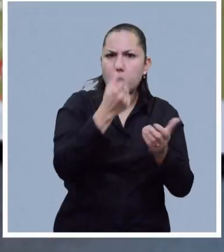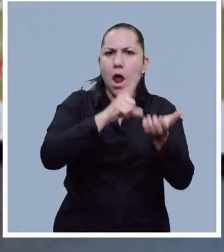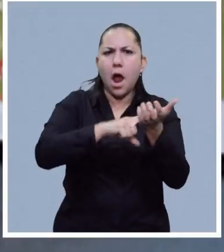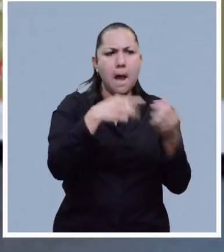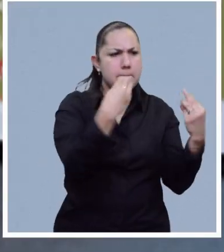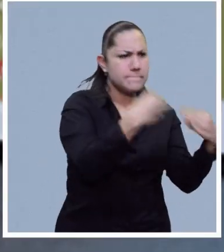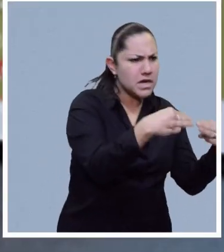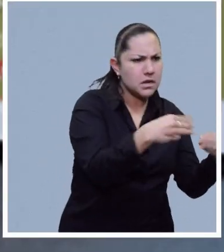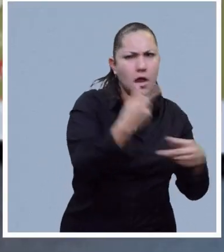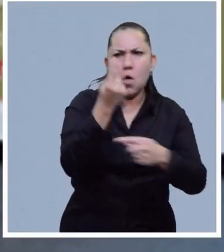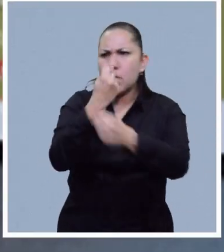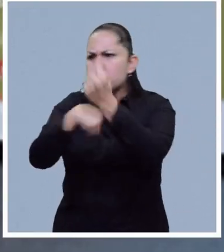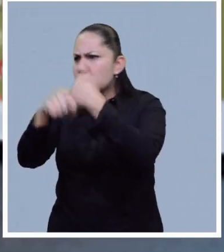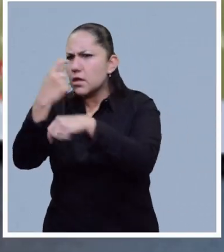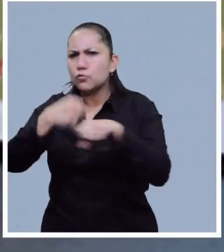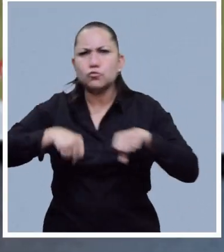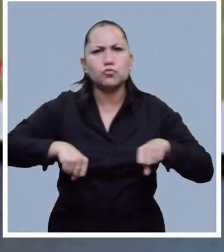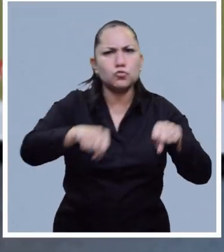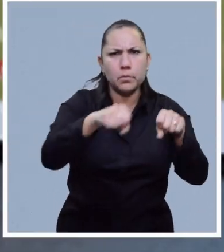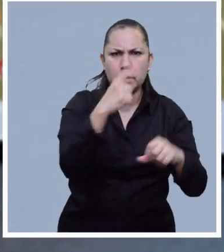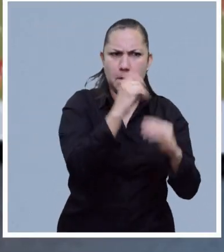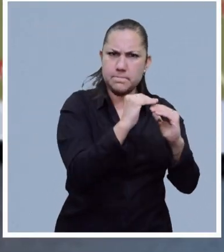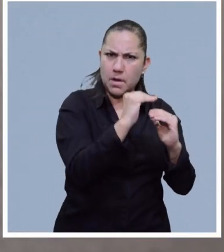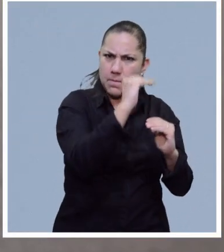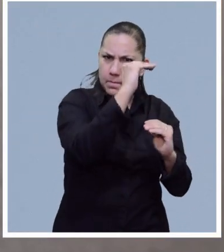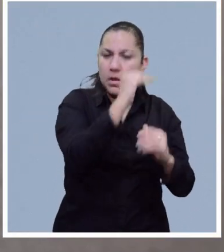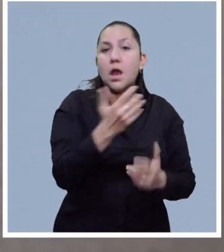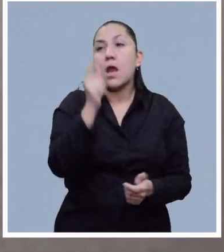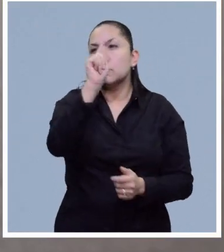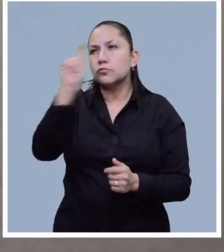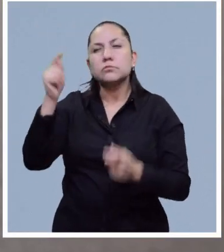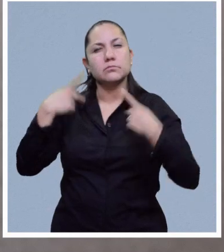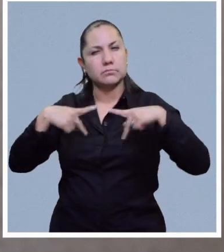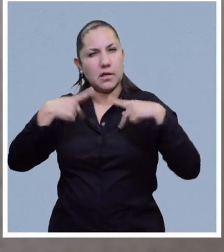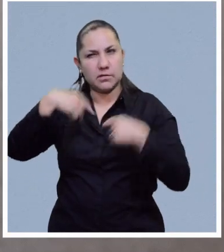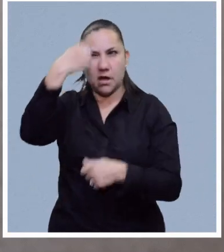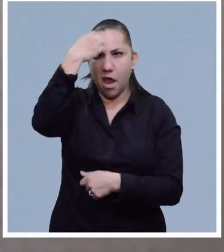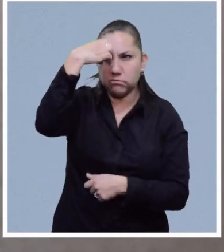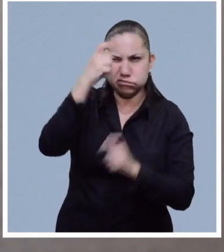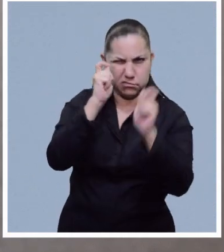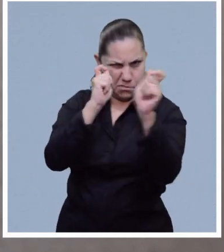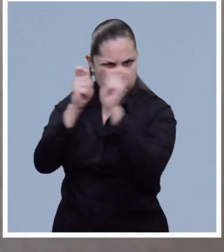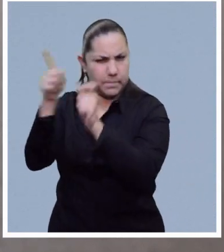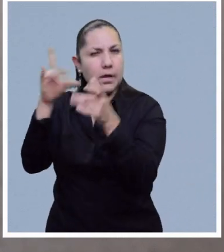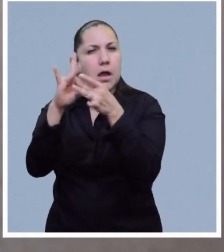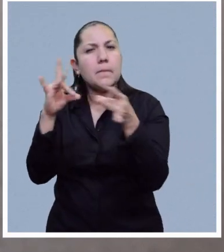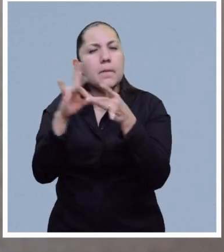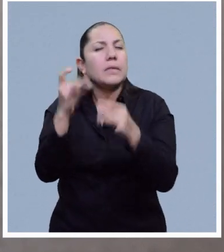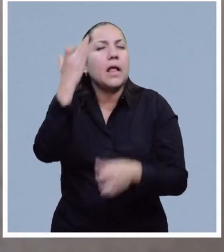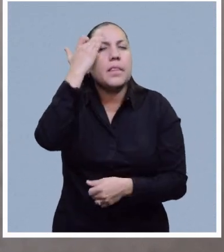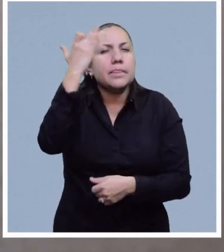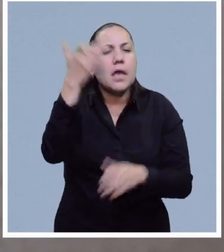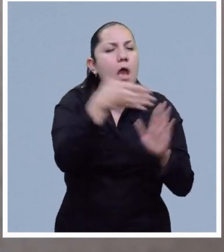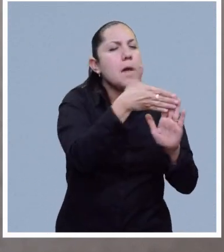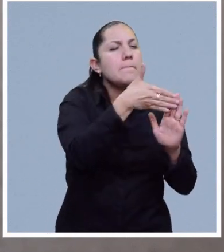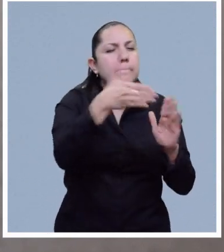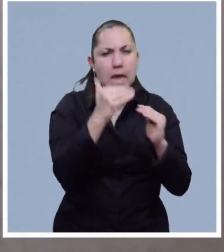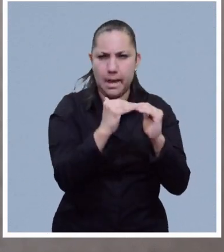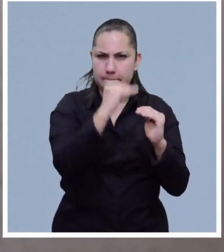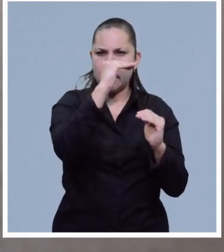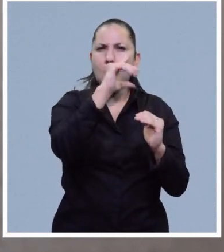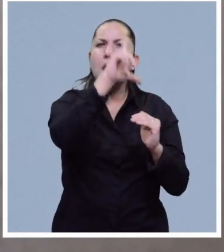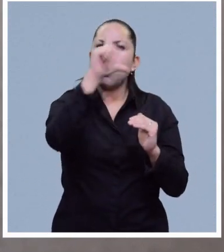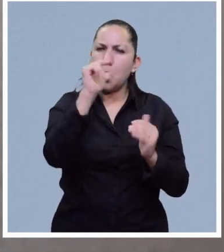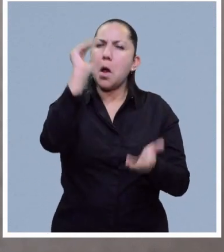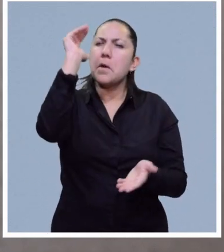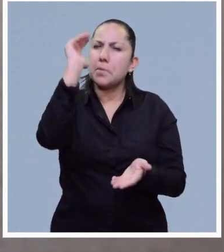vez más caro, tanto en el mercado como en las tiendas, y si bien los especialistas pues han dicho que se trata de una situación pasajera, debido a razones